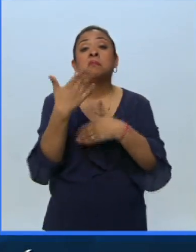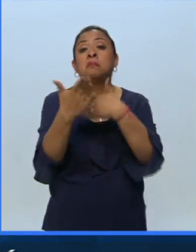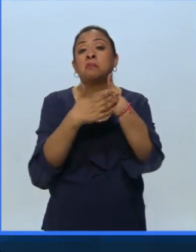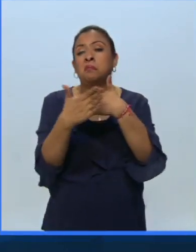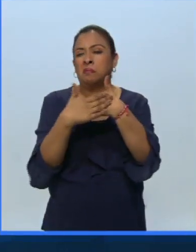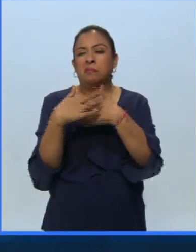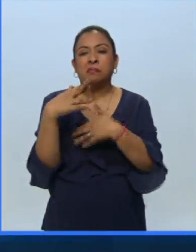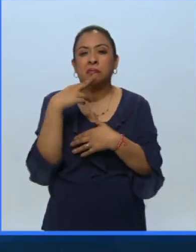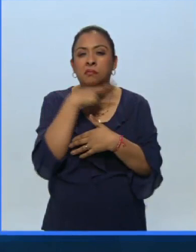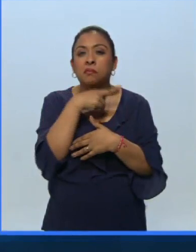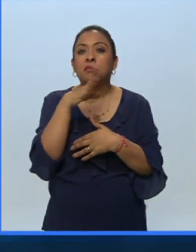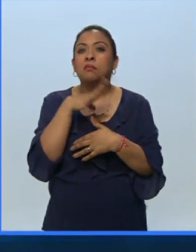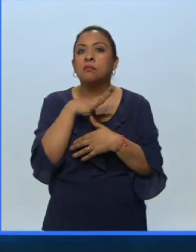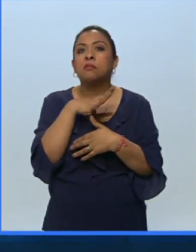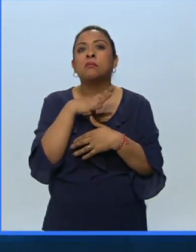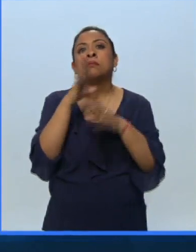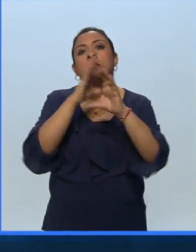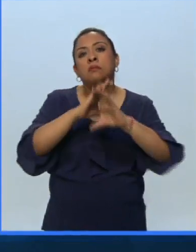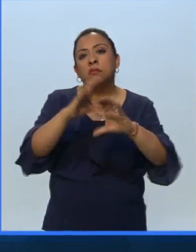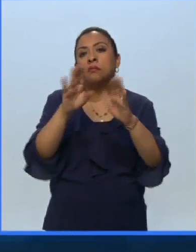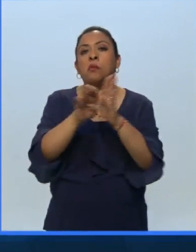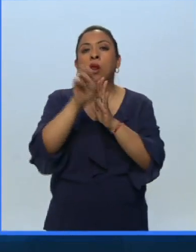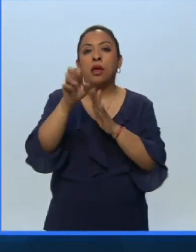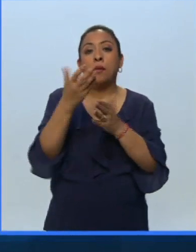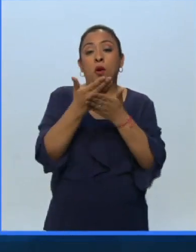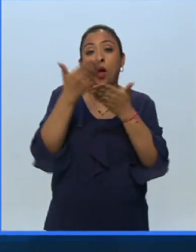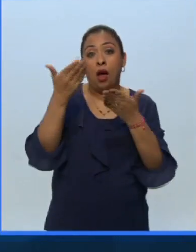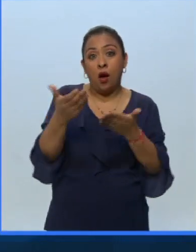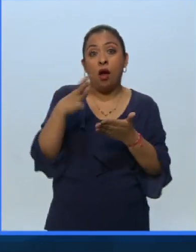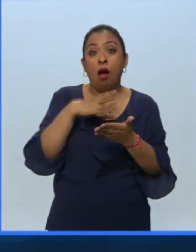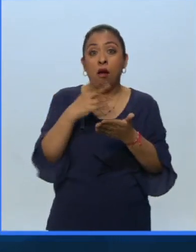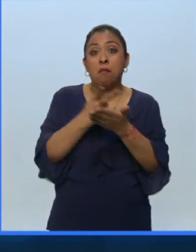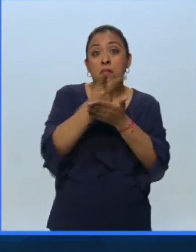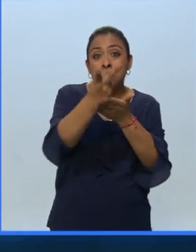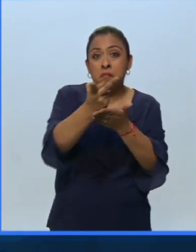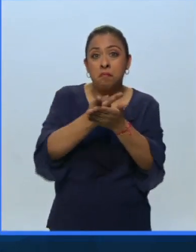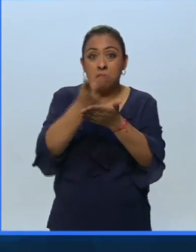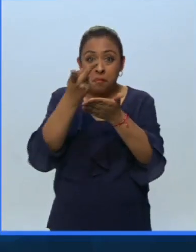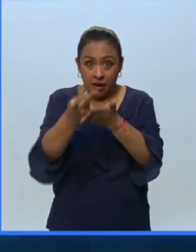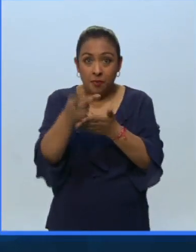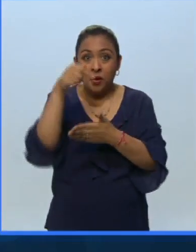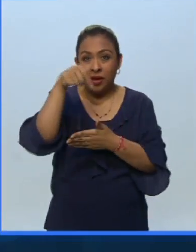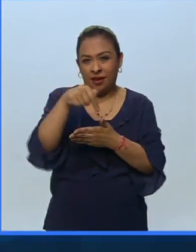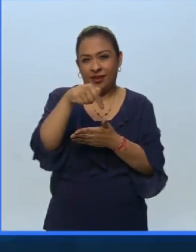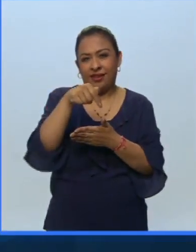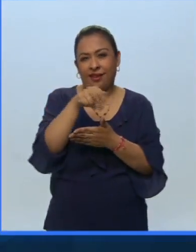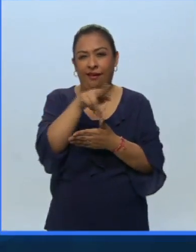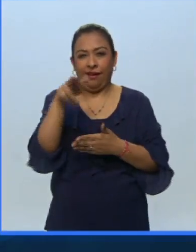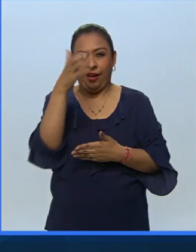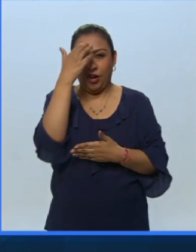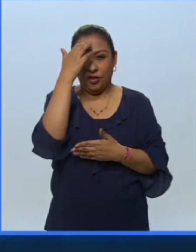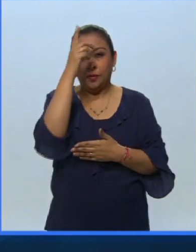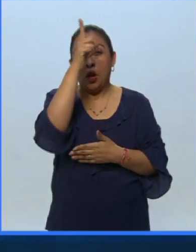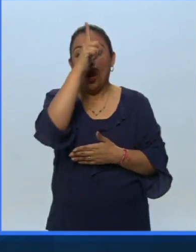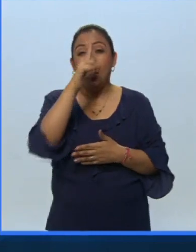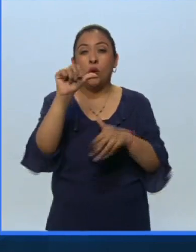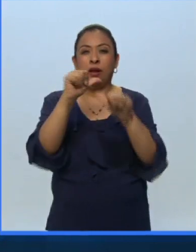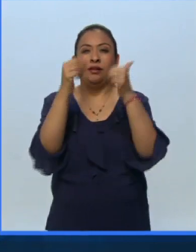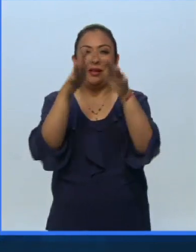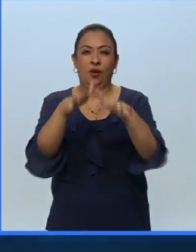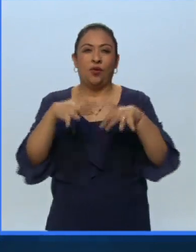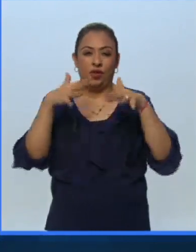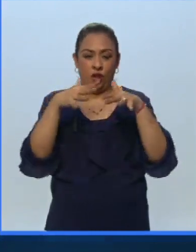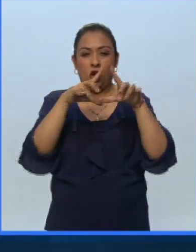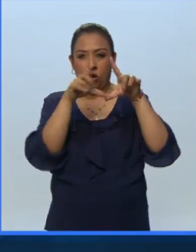de poco tiempo tendrán intérpretes como los que ahora están siendo premiados en este reconocimiento a las lunas del Auditorio